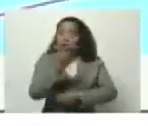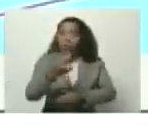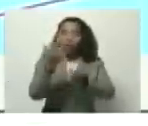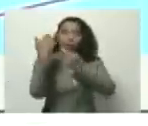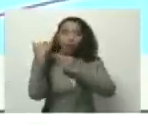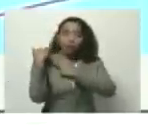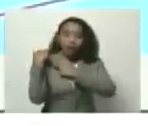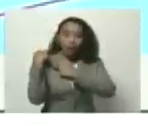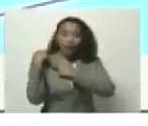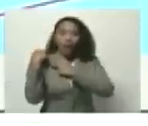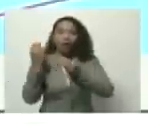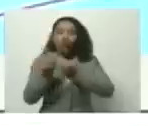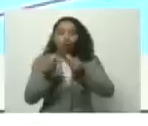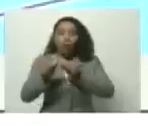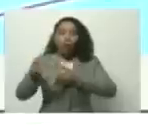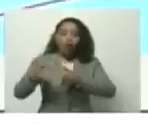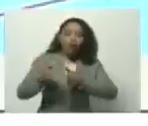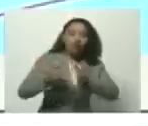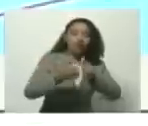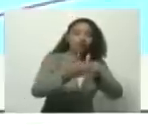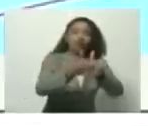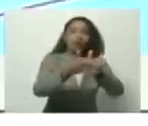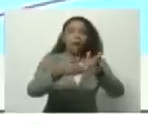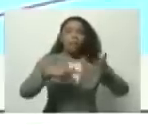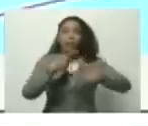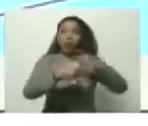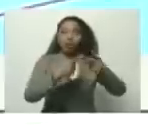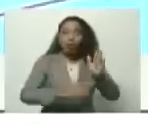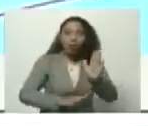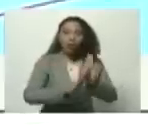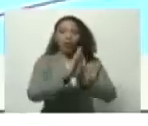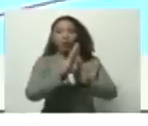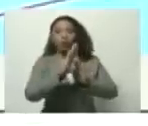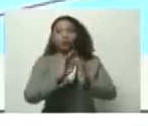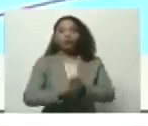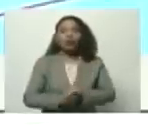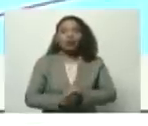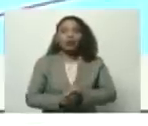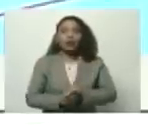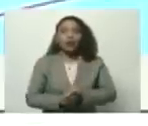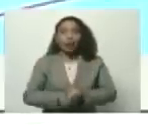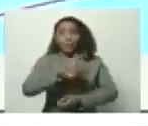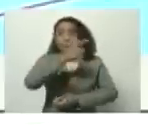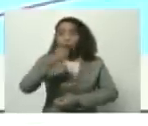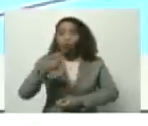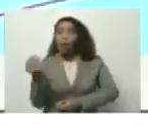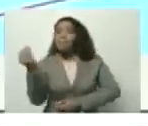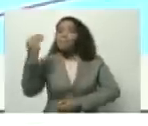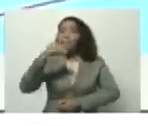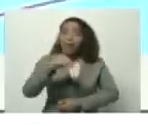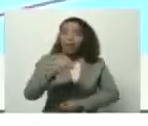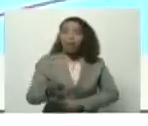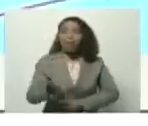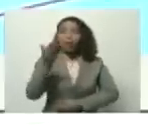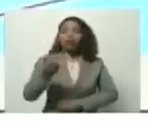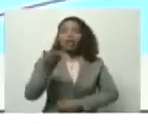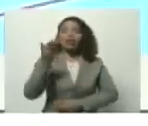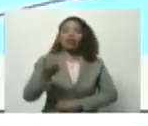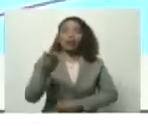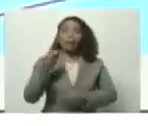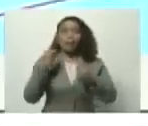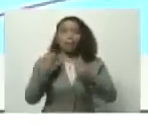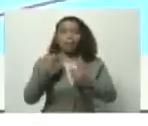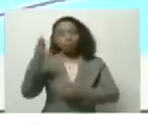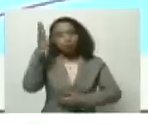direccionalidad de esos procesos productivos. Nadie mejor que los trabajadores de nuestra patria para saber